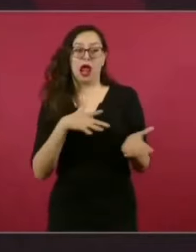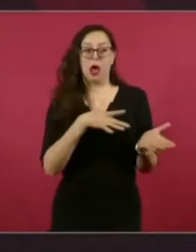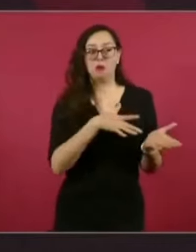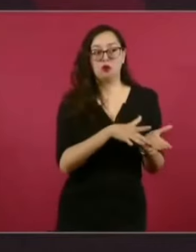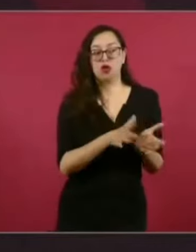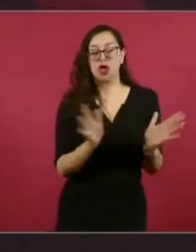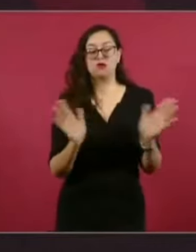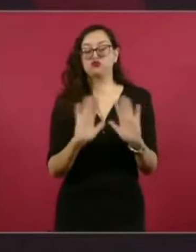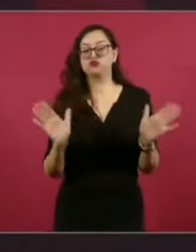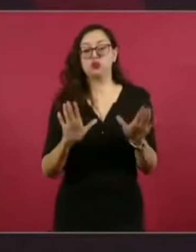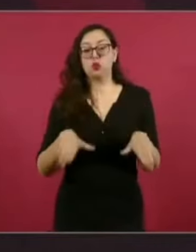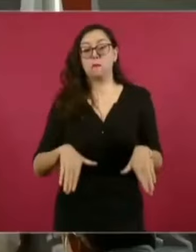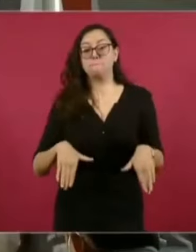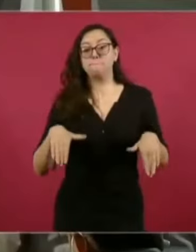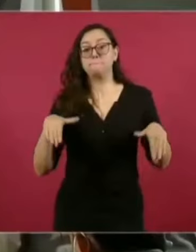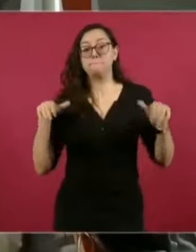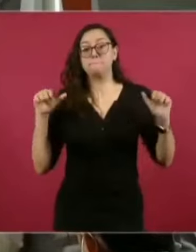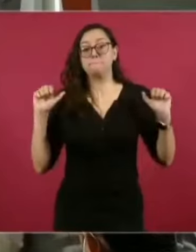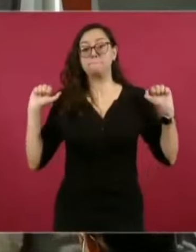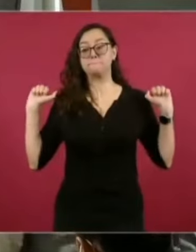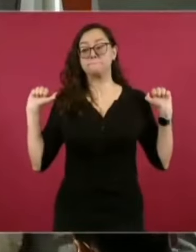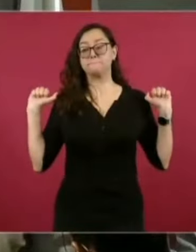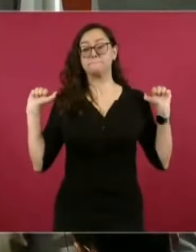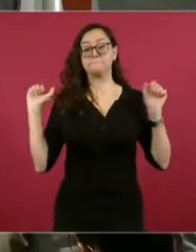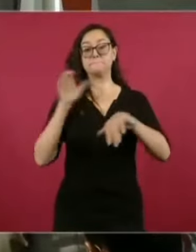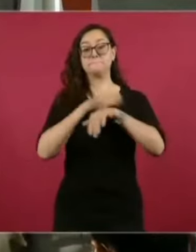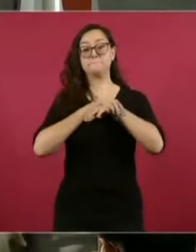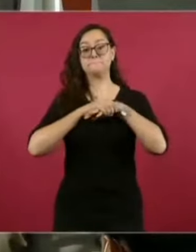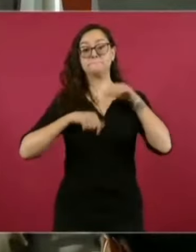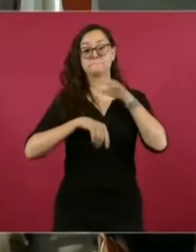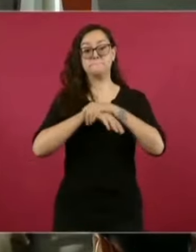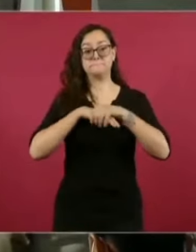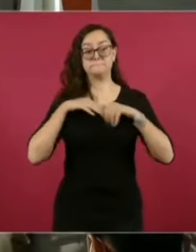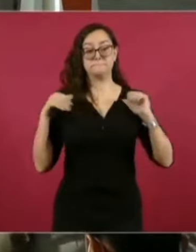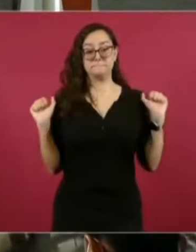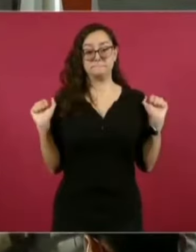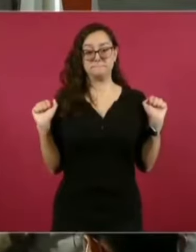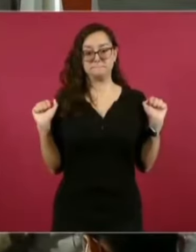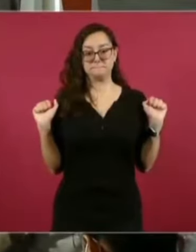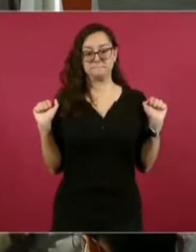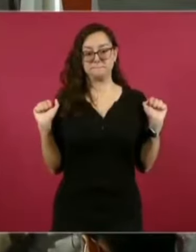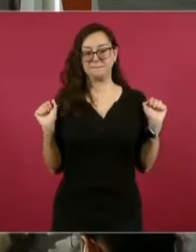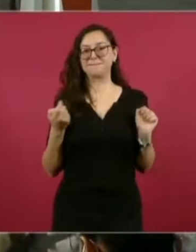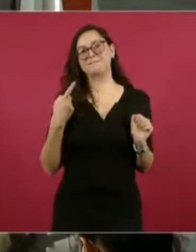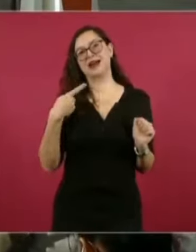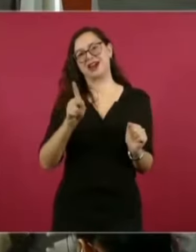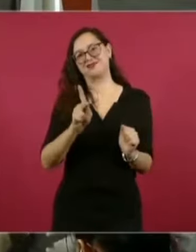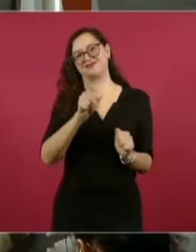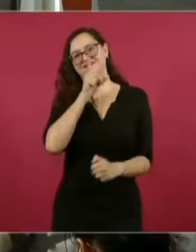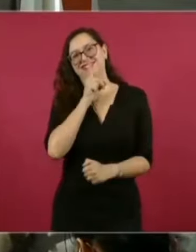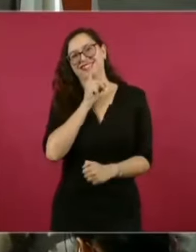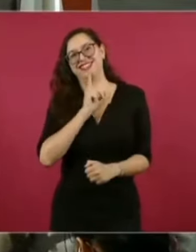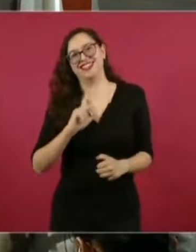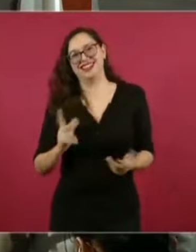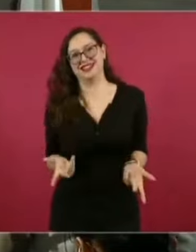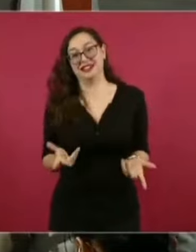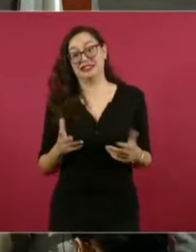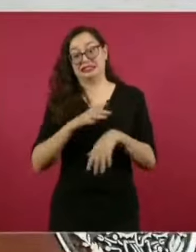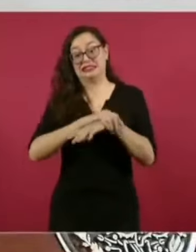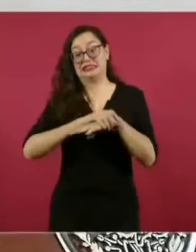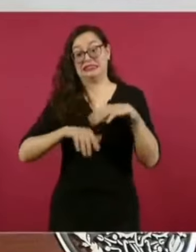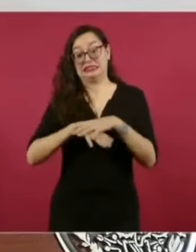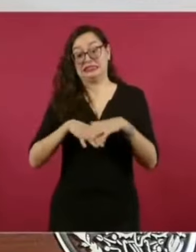los que sostenían que no había que tomar partido, claro que estaban tomando partido.